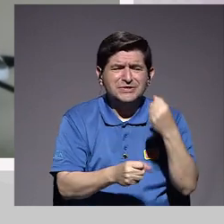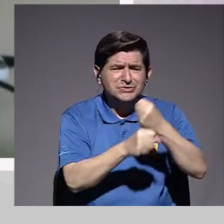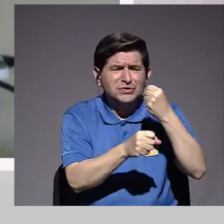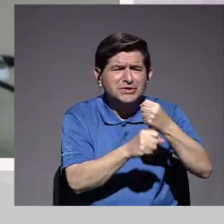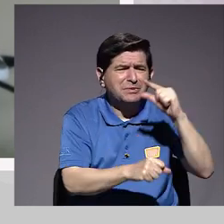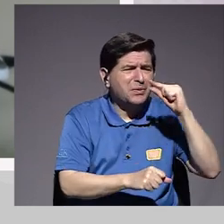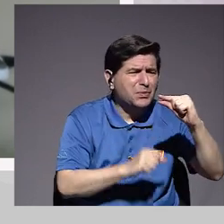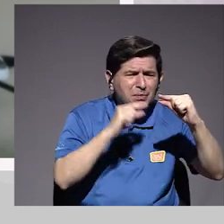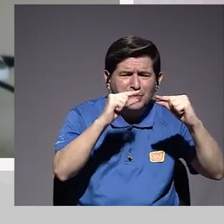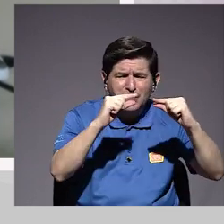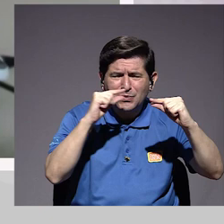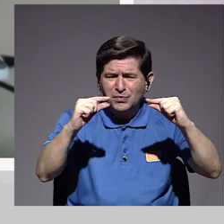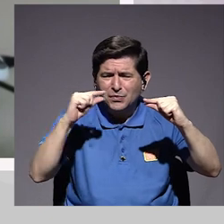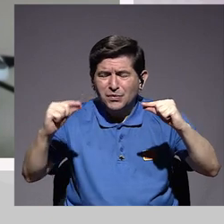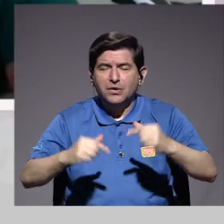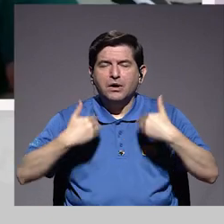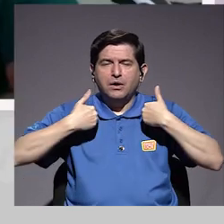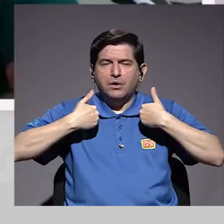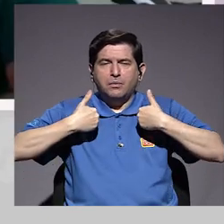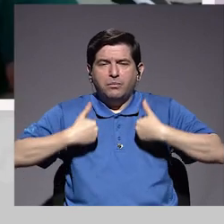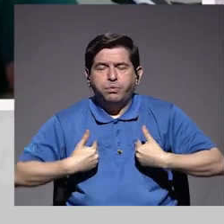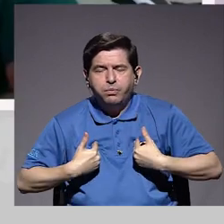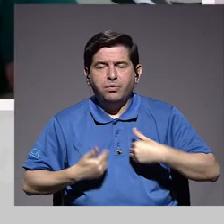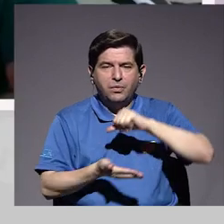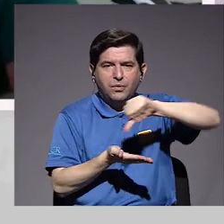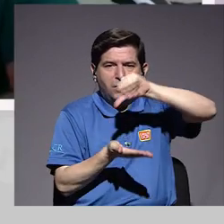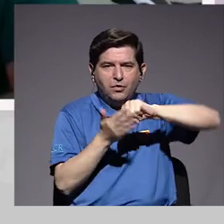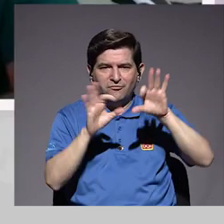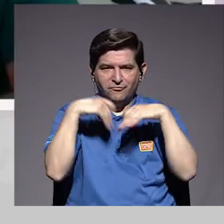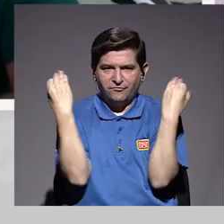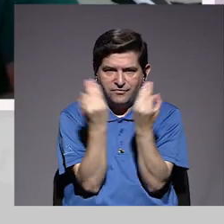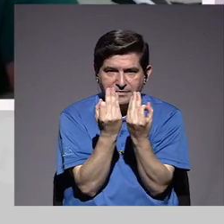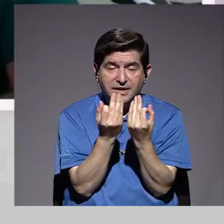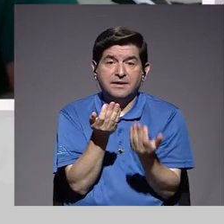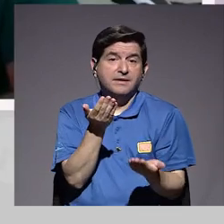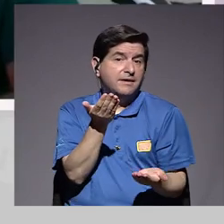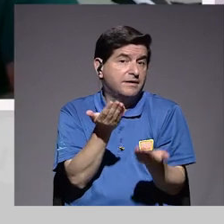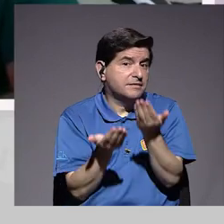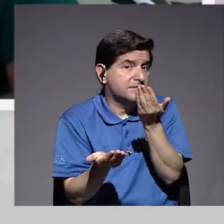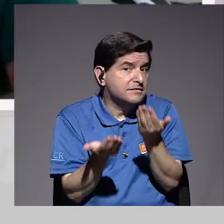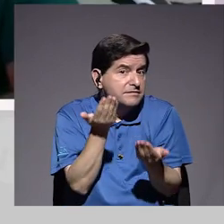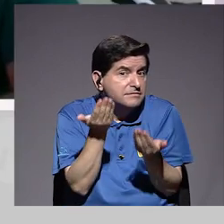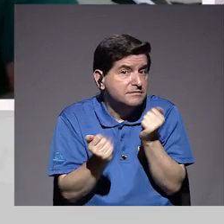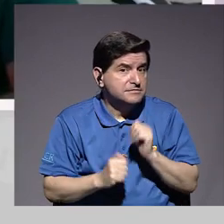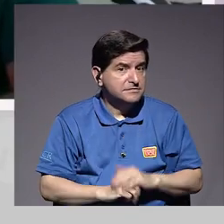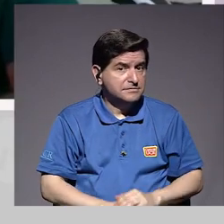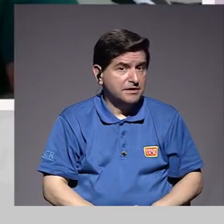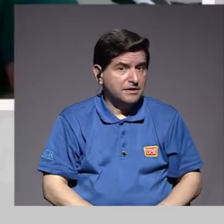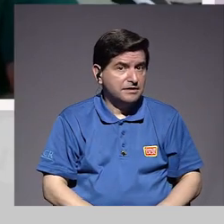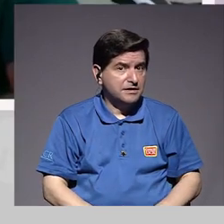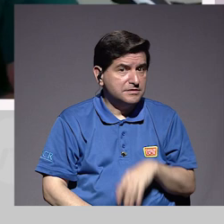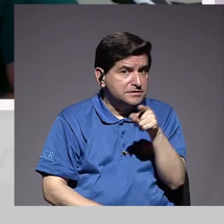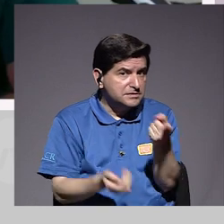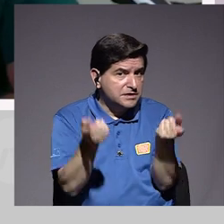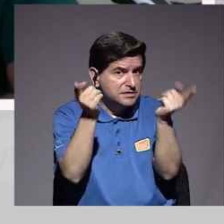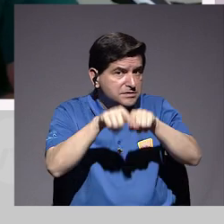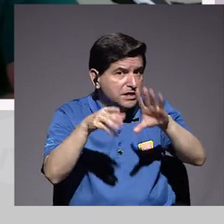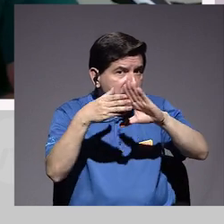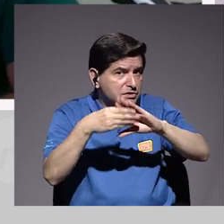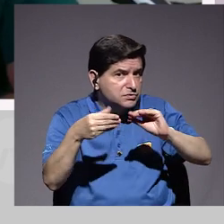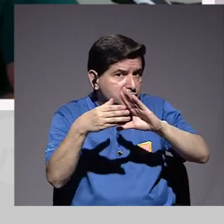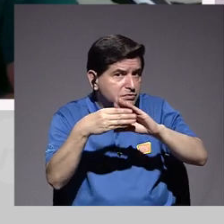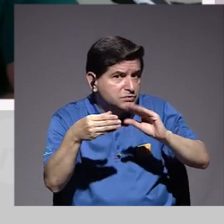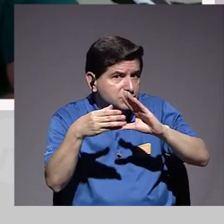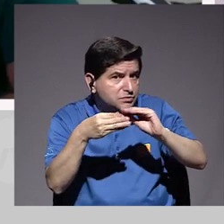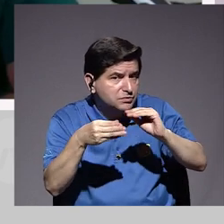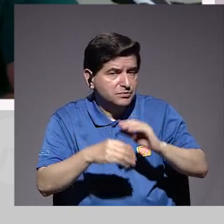realmente agotando el núcleo familiar. Podría tal vez, entonces, de pronto, comentarnos de momento,